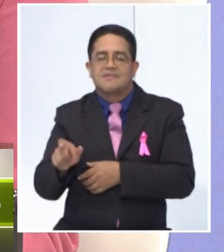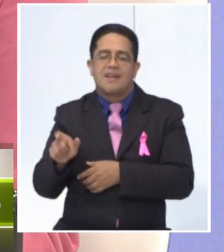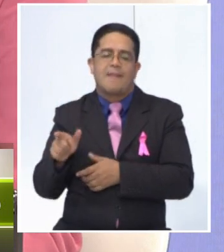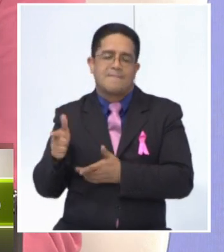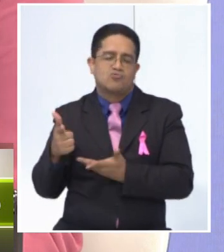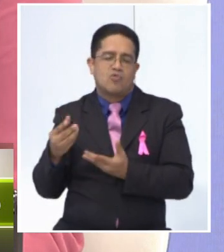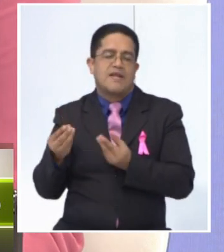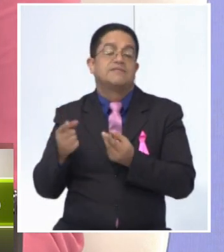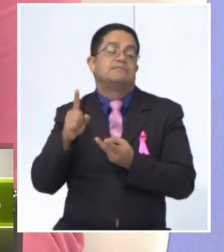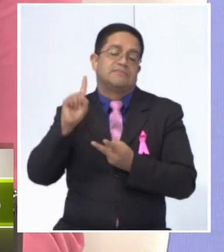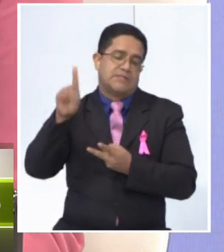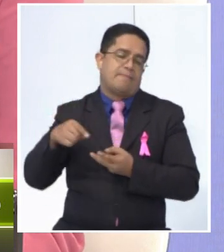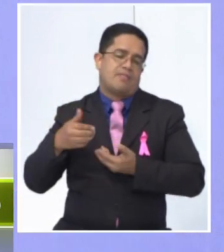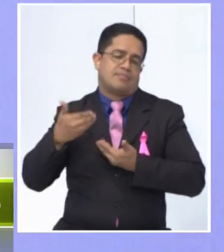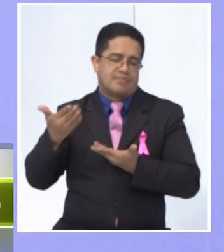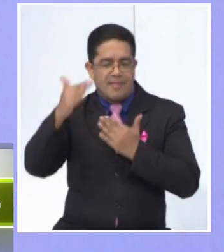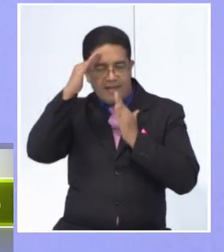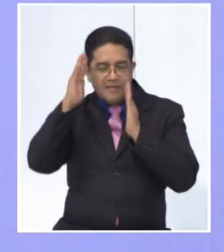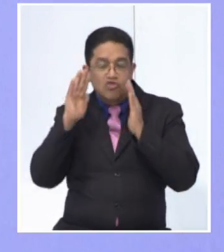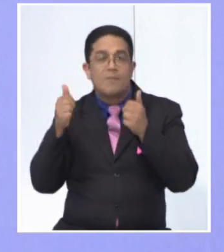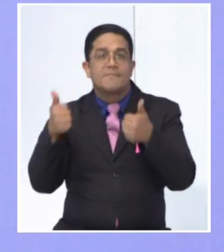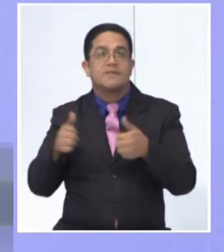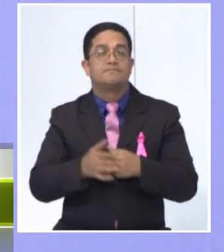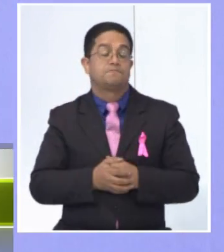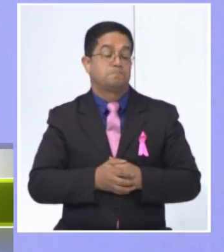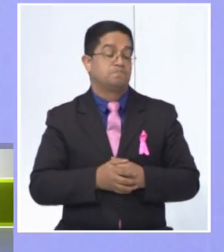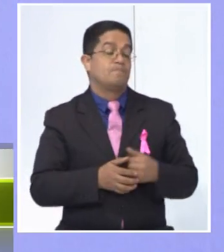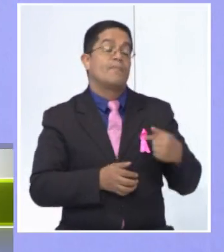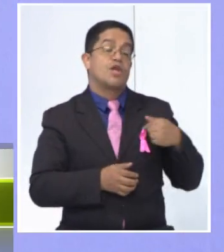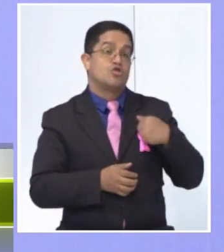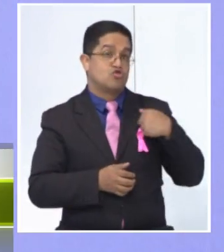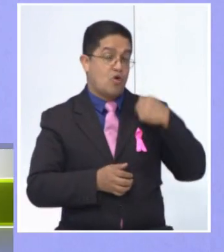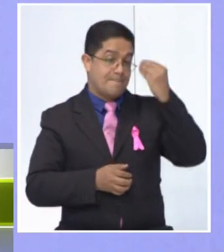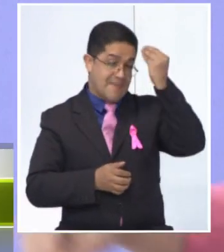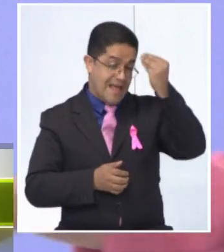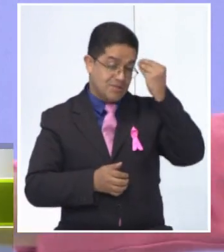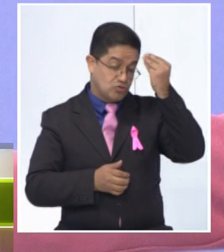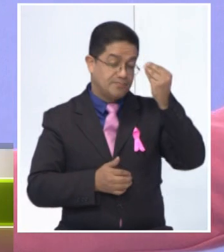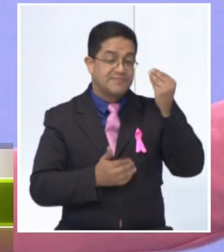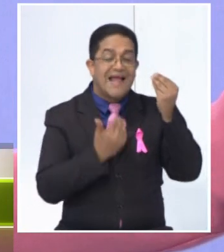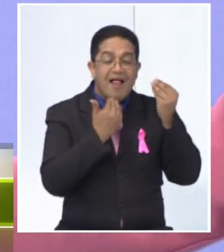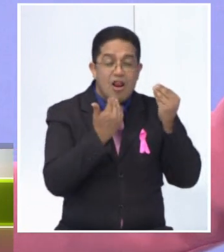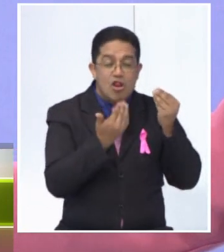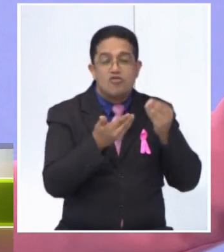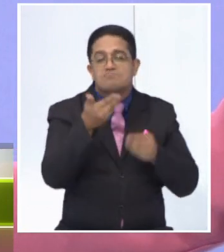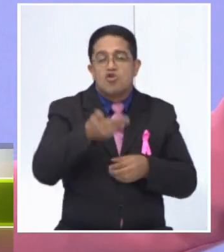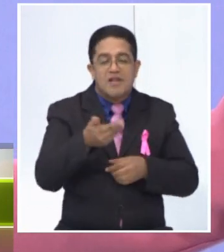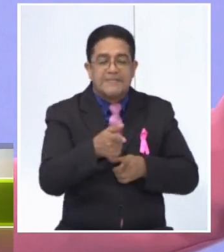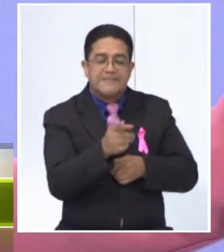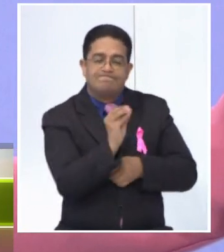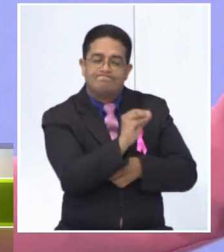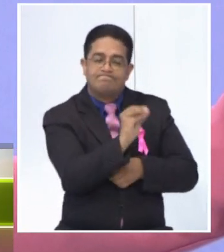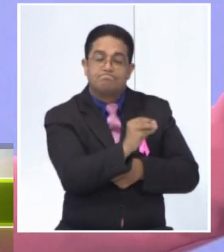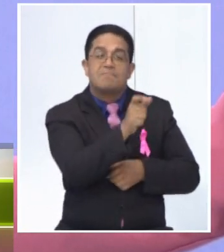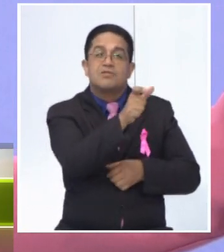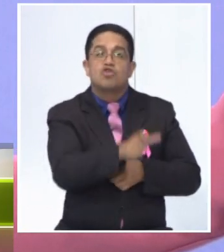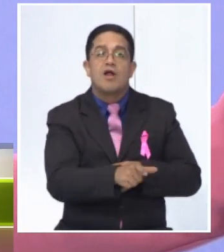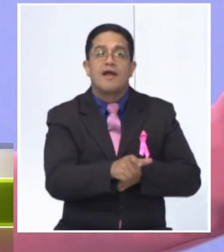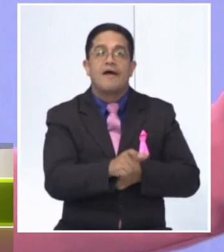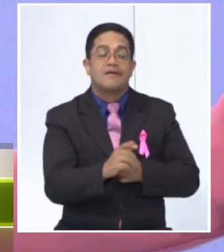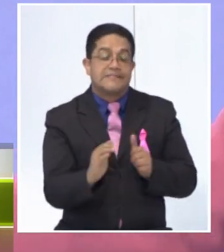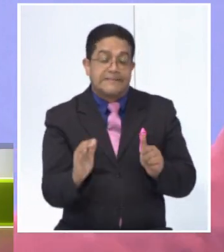una mejor atención al paciente. Bueno, yo pienso que una de las cosas más importantes que hay que hacerle saber a los pacientes es que un